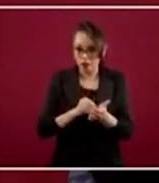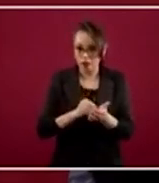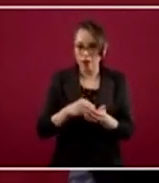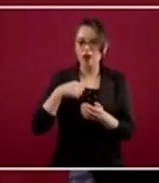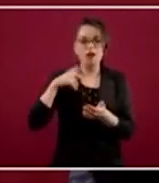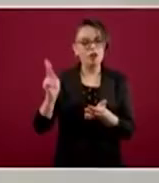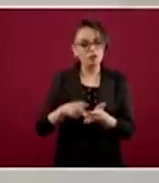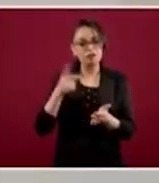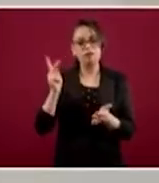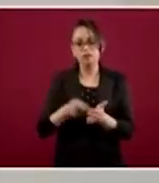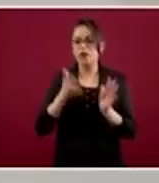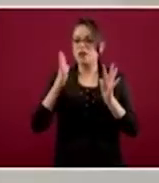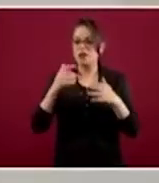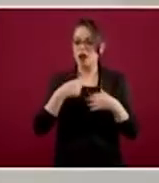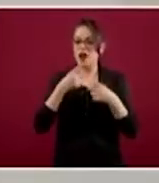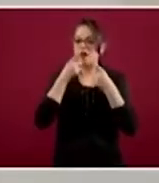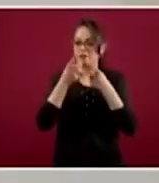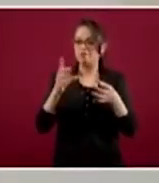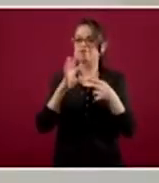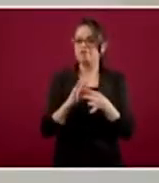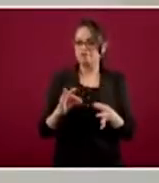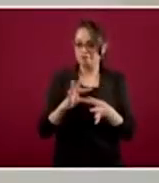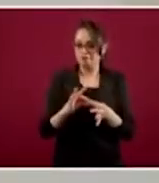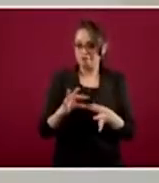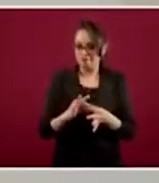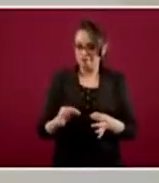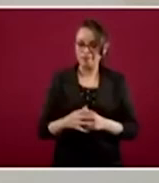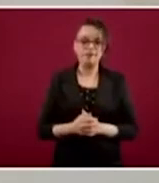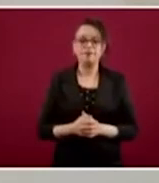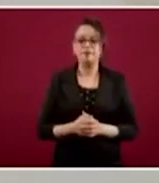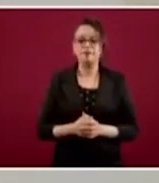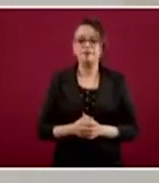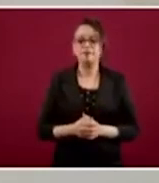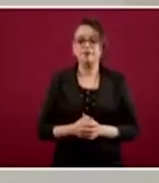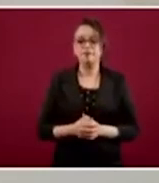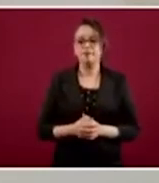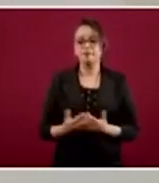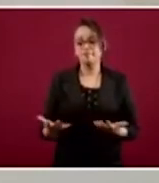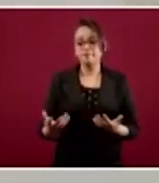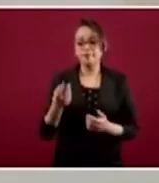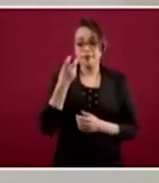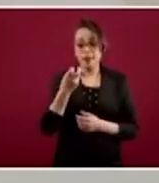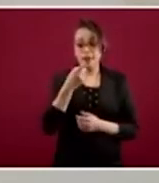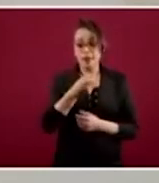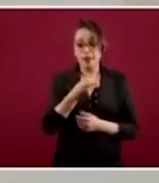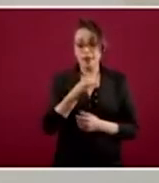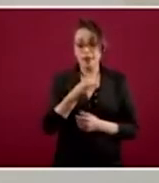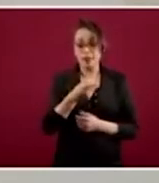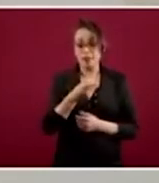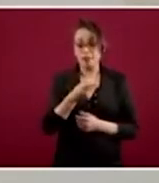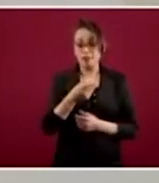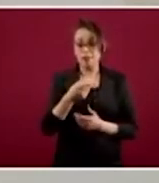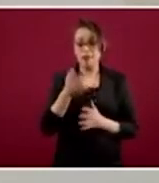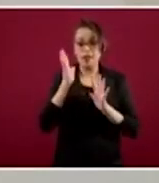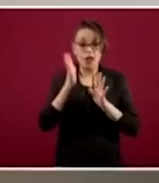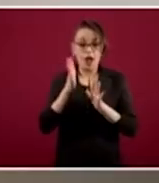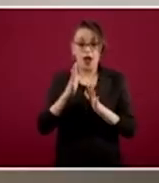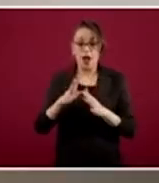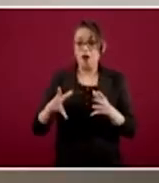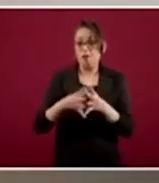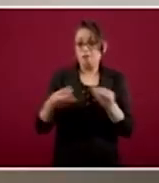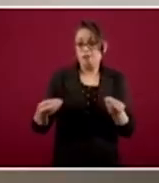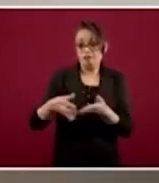múltiples veces. El objetivo desafortunadamente no puede ser cancelar bruscamente la epidemia, eso no es